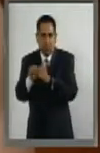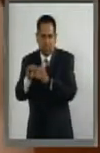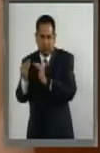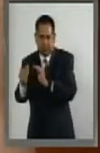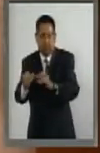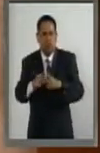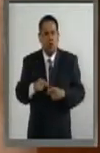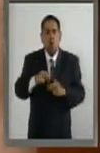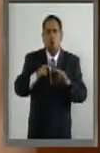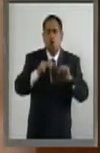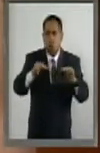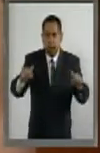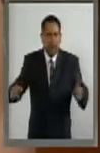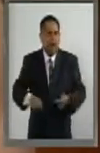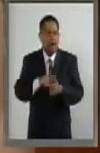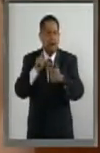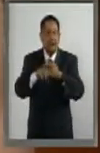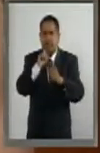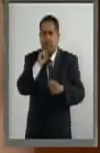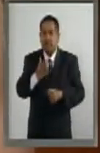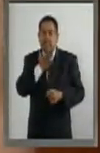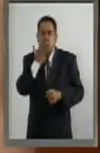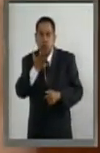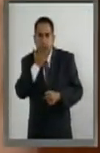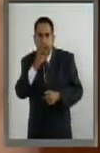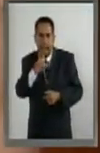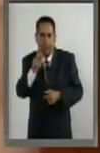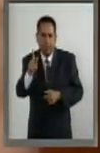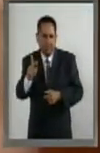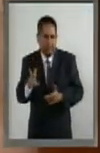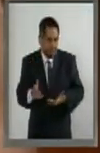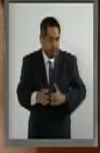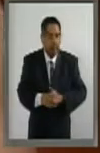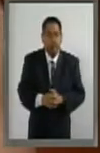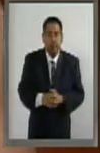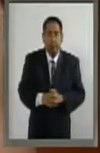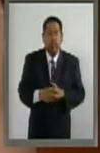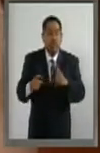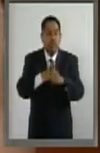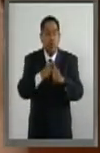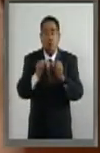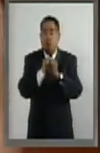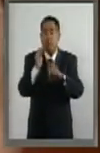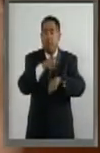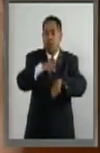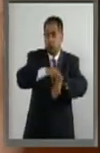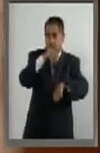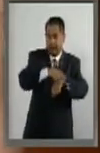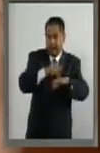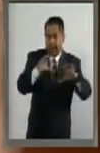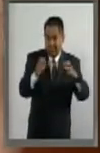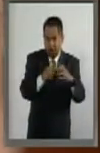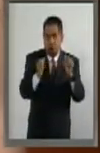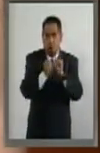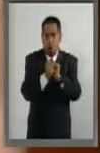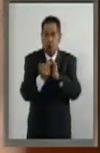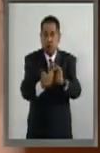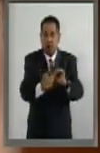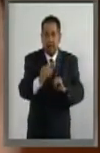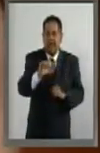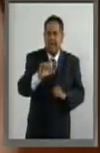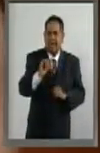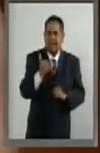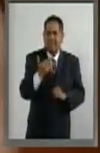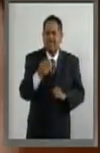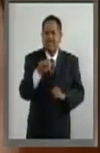Reino Noruega y la República Checa. En primer lugar, la Confederación Suiza, concurrente ante el Principado de Lichtenstein,